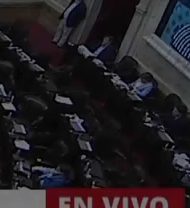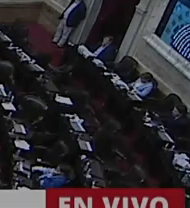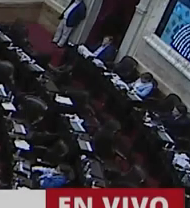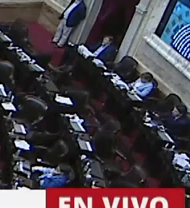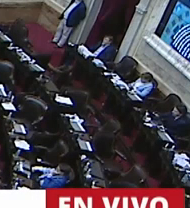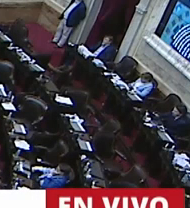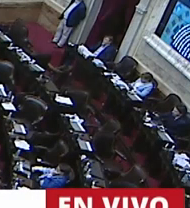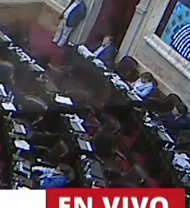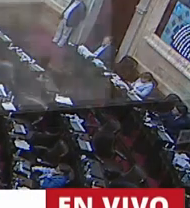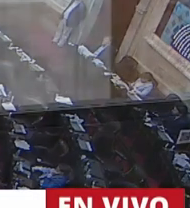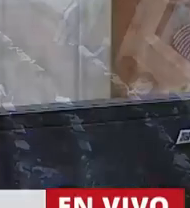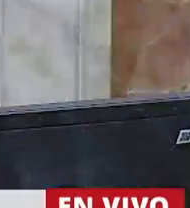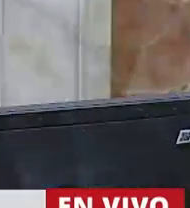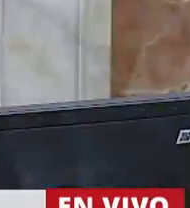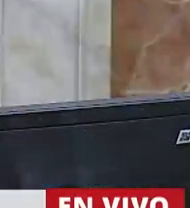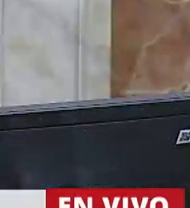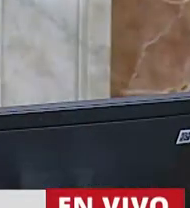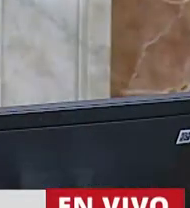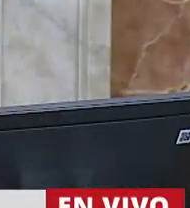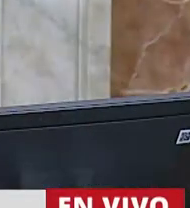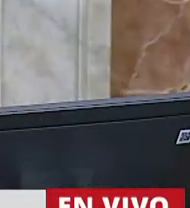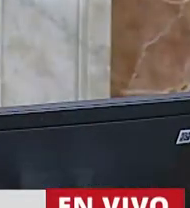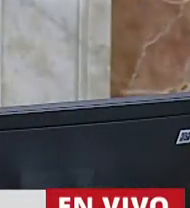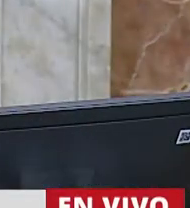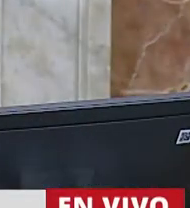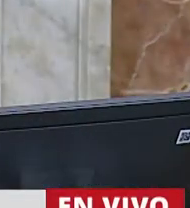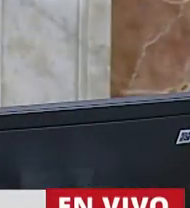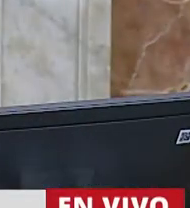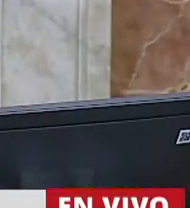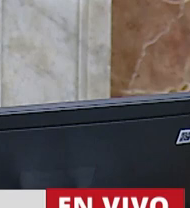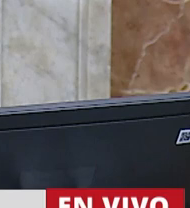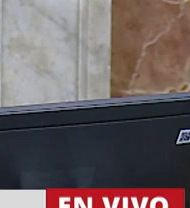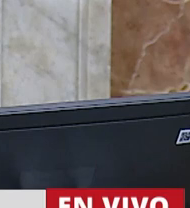En el uso de la palabra, el diputado Pampeano, Martín Berón Garay.